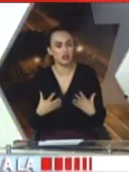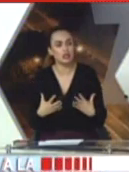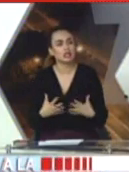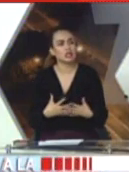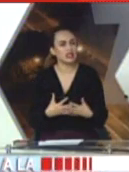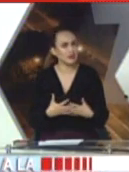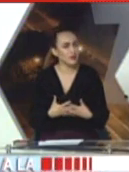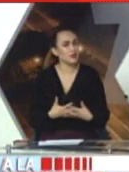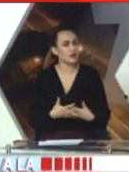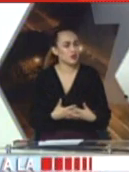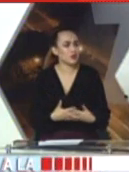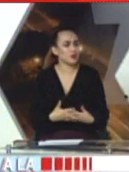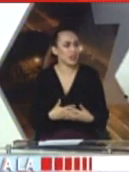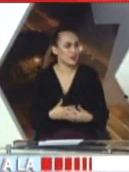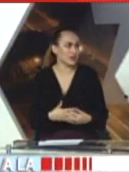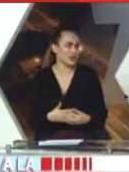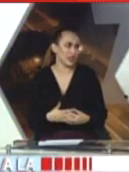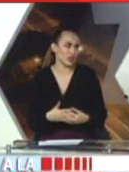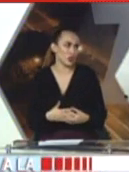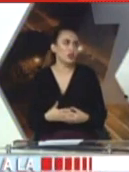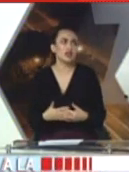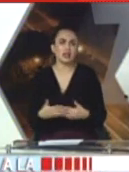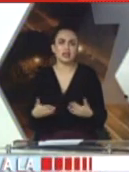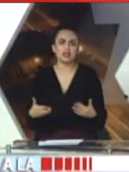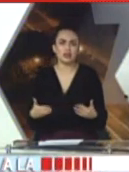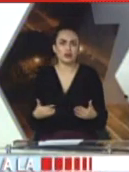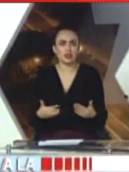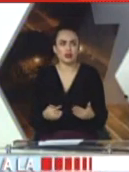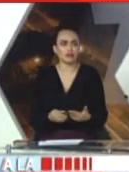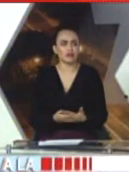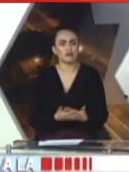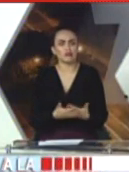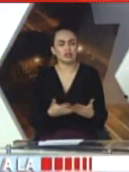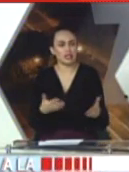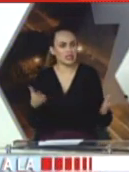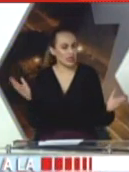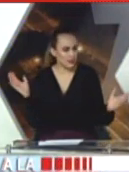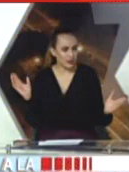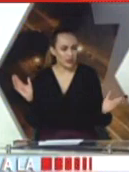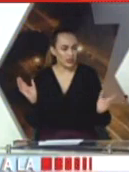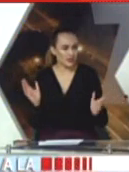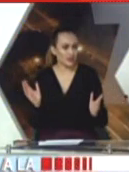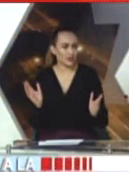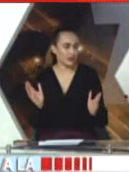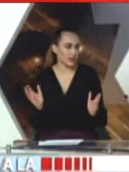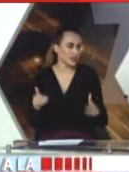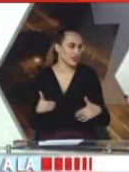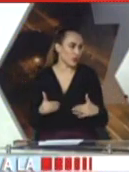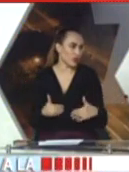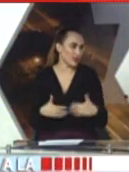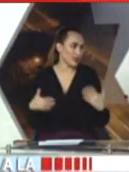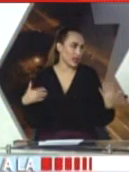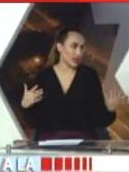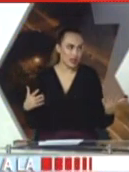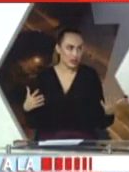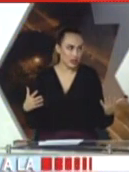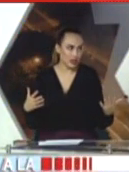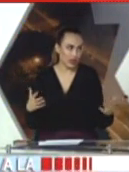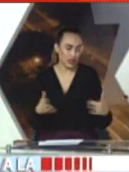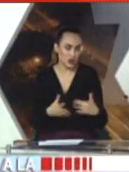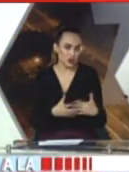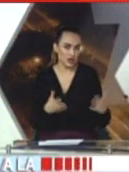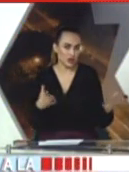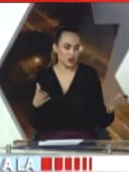prevención, y también podemos tomar las medidas, es decir, bueno, ya se permite el fin de semana que se pueda salir